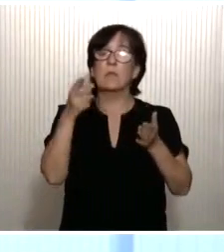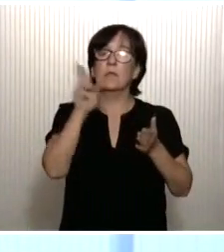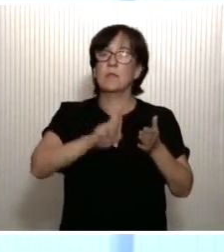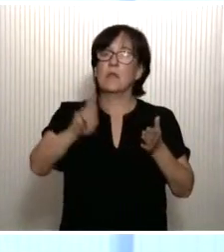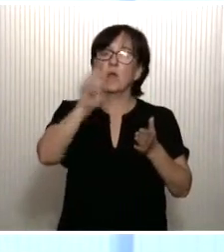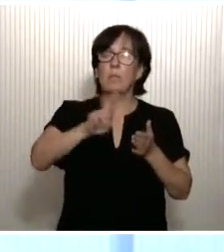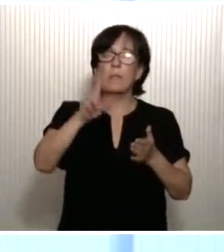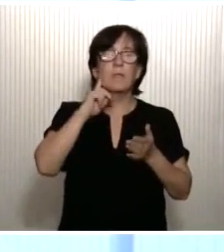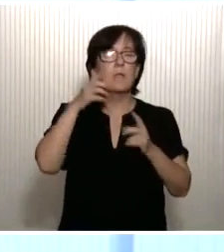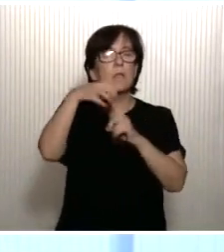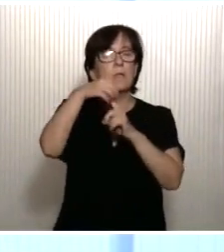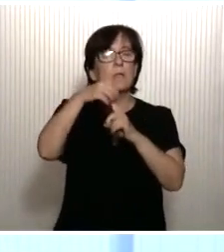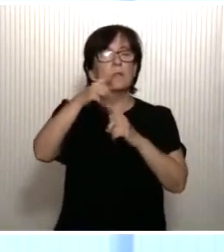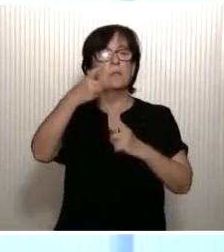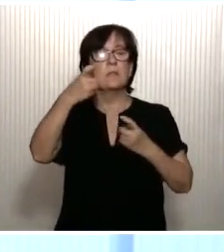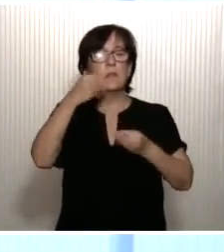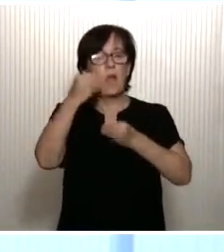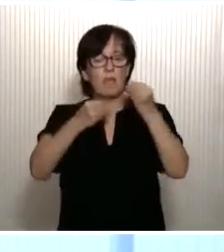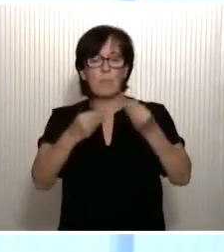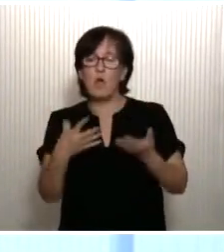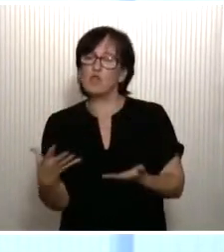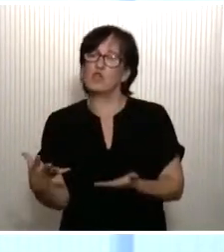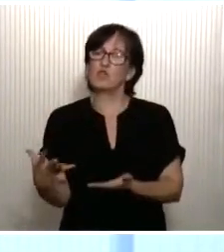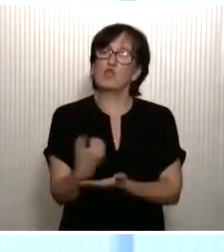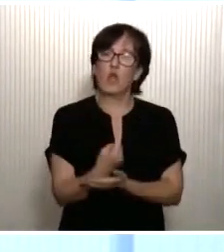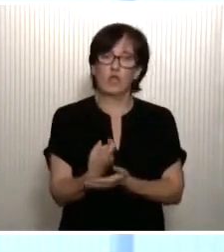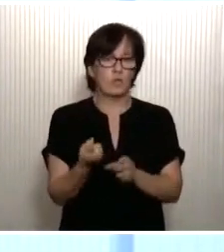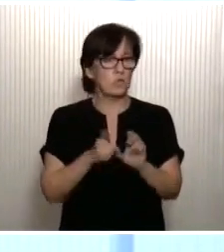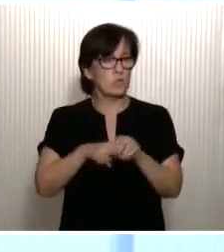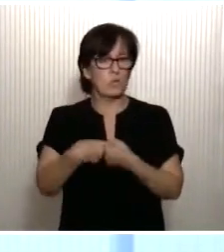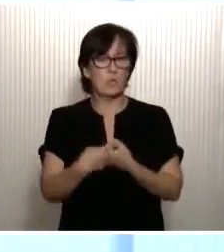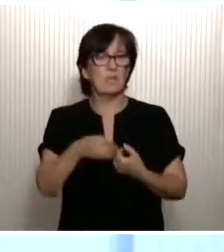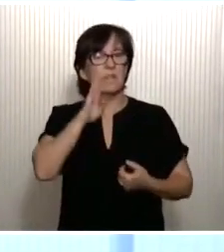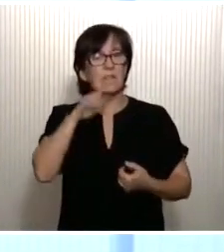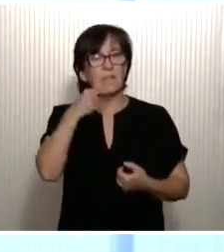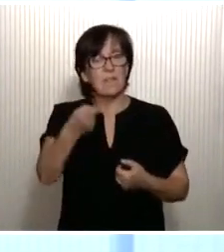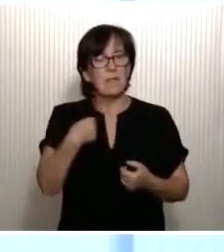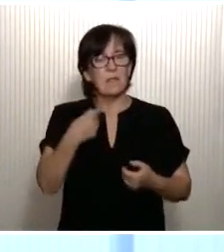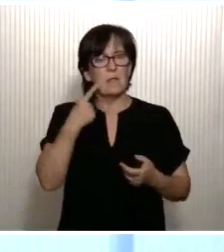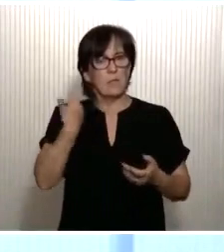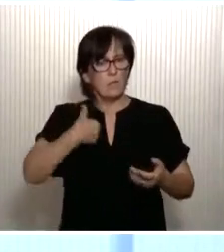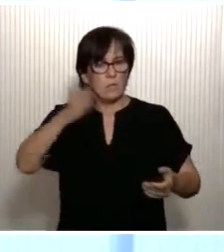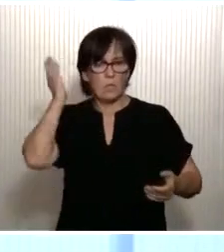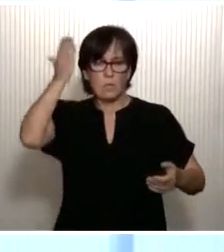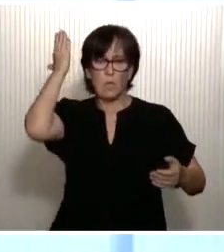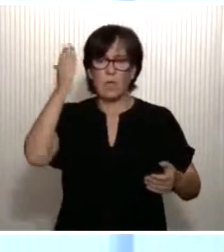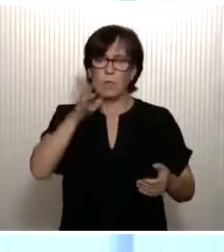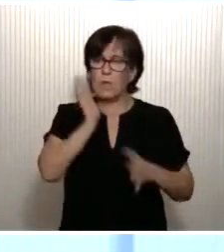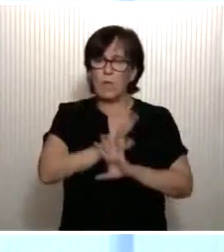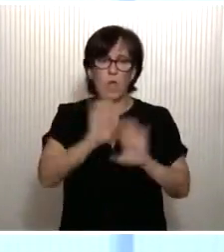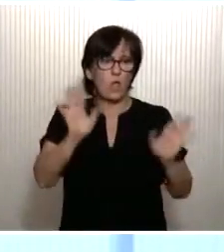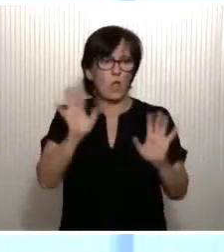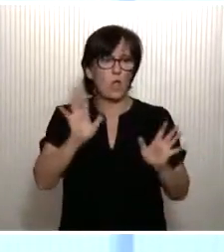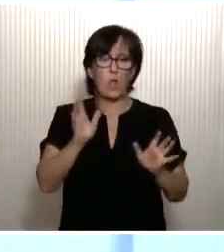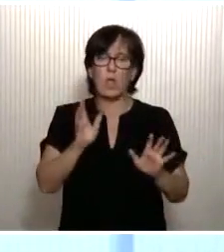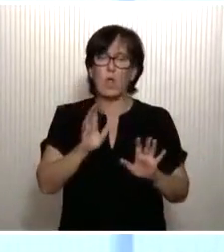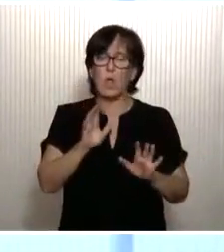La clave es que necesitamos hacerlo entre todos, como he dicho antes. España ha sido golpeada por la mayor calamidad